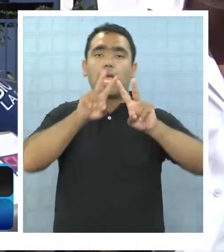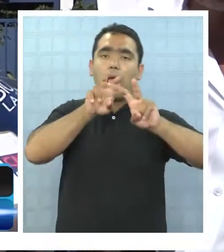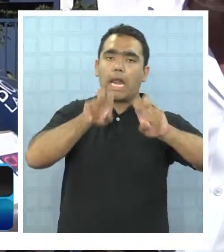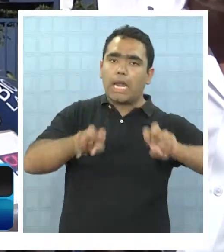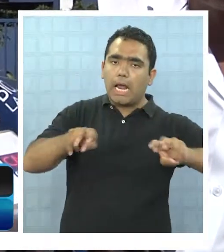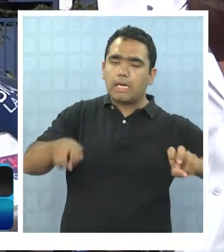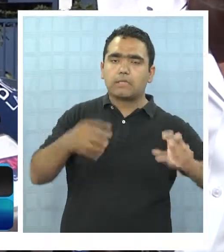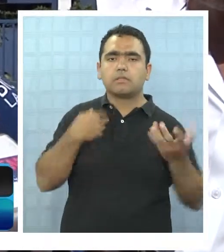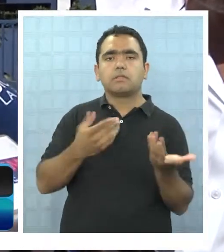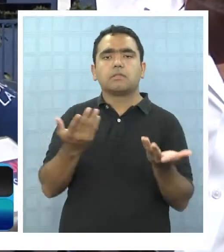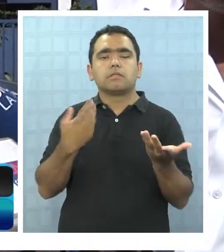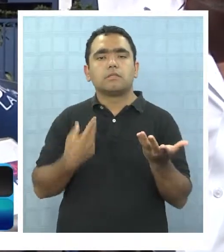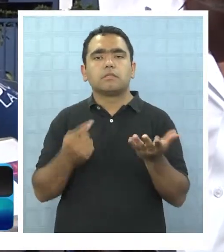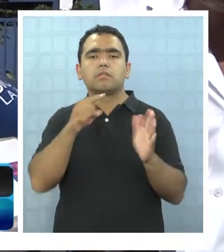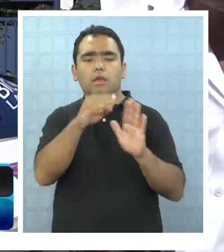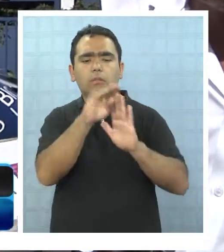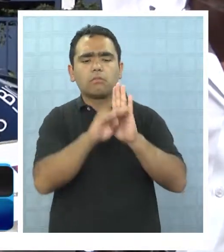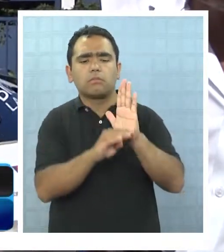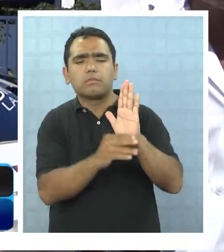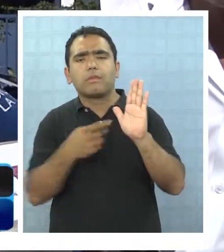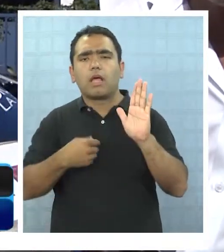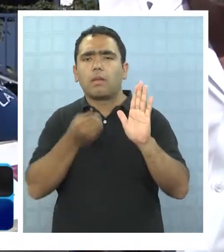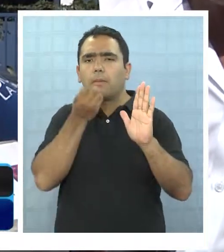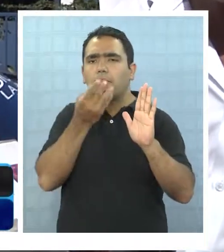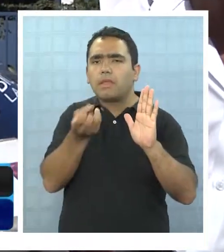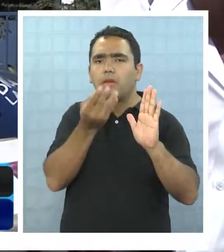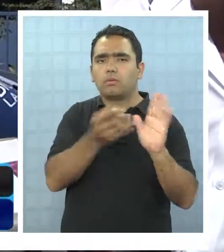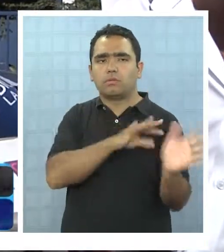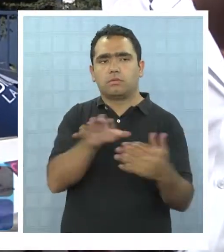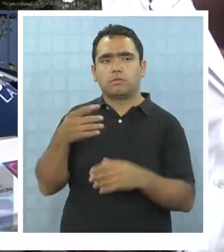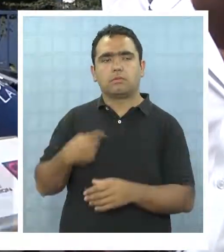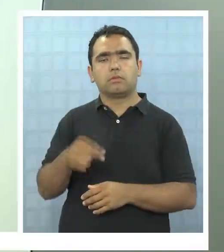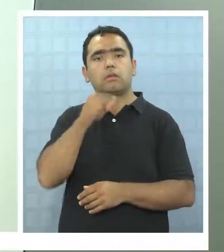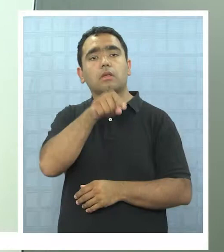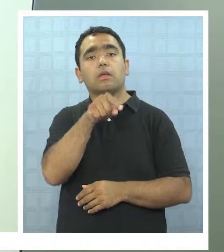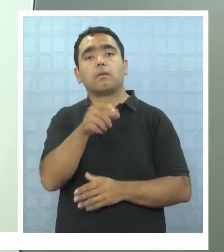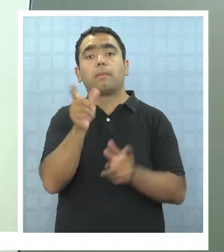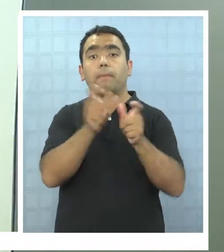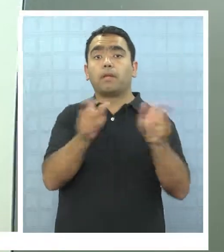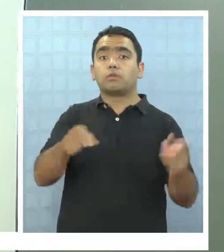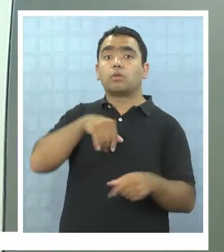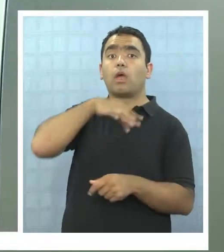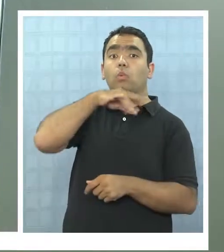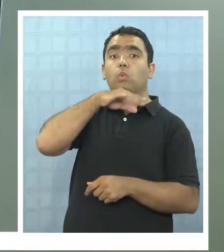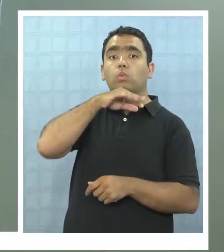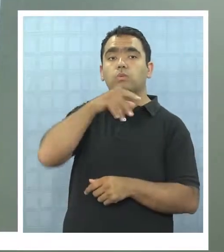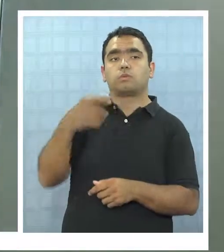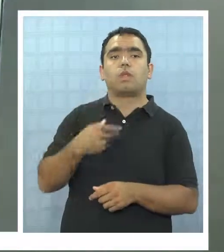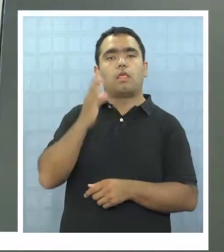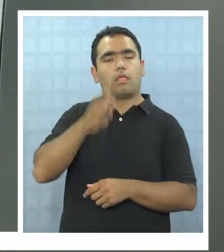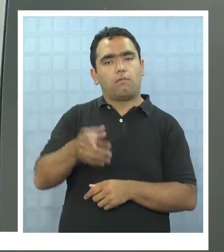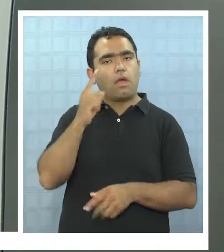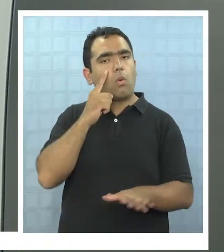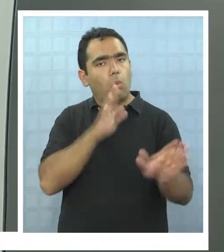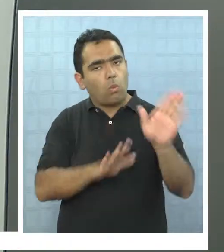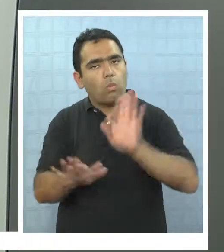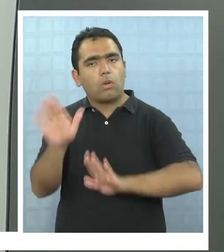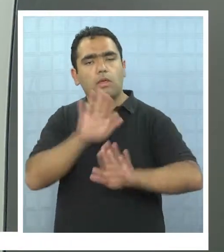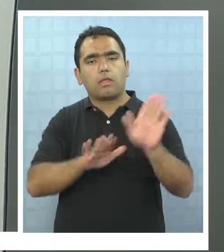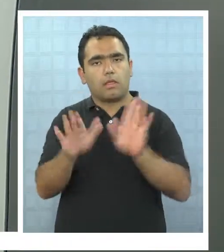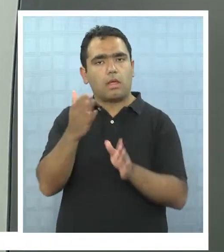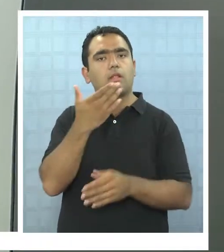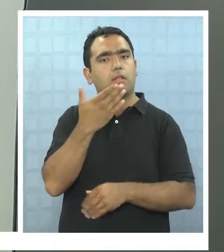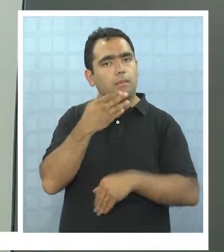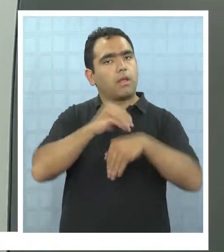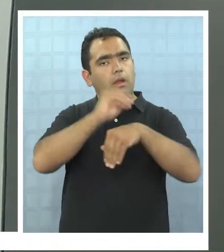PDI, y se está haciendo el análisis de esas denuncias para ver qué elementos comunes hay entre todos ellos. Por su parte, los usuarios tienen algunas medidas